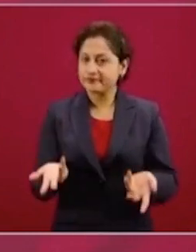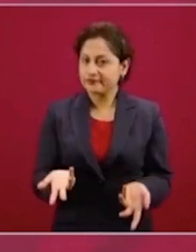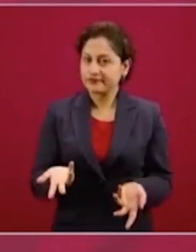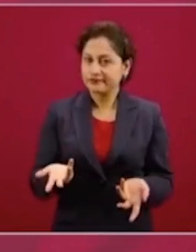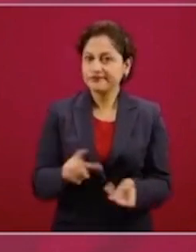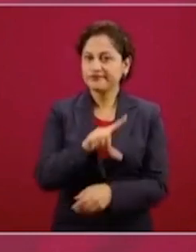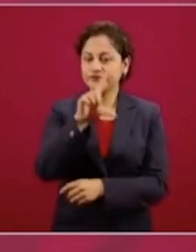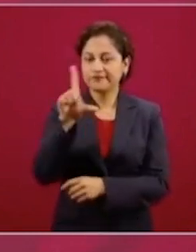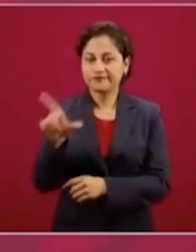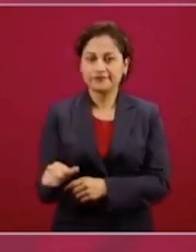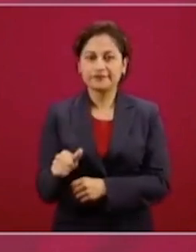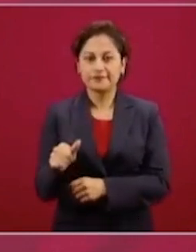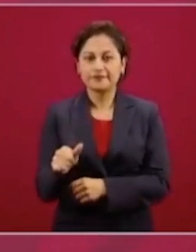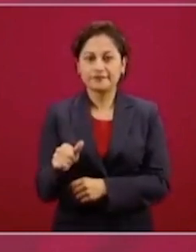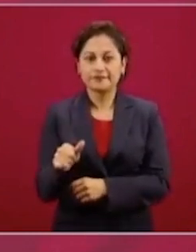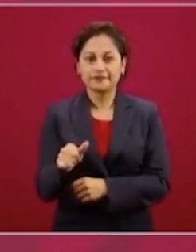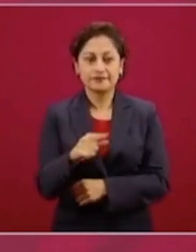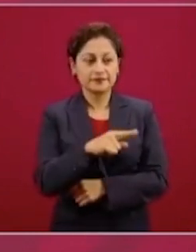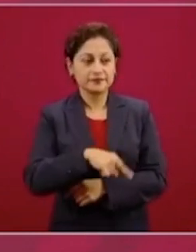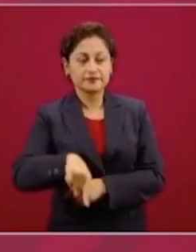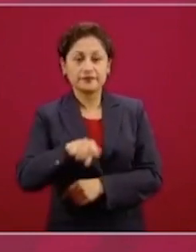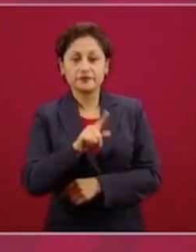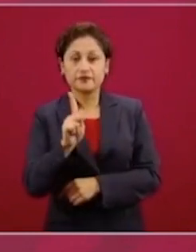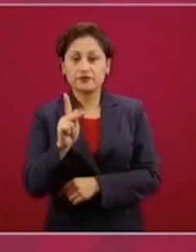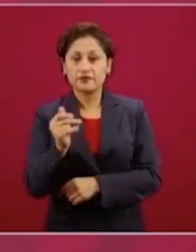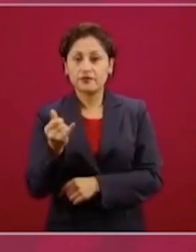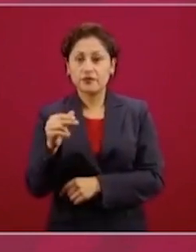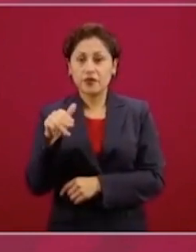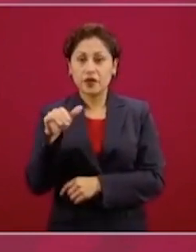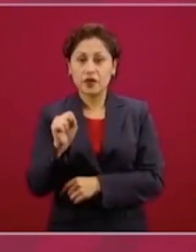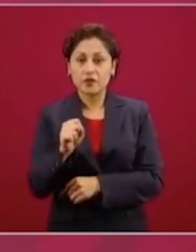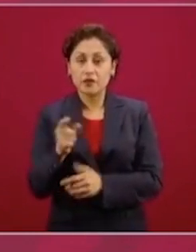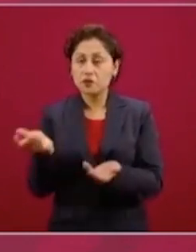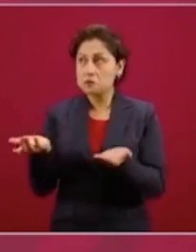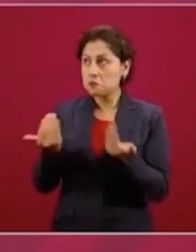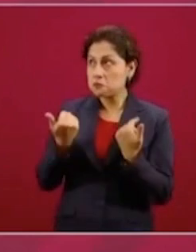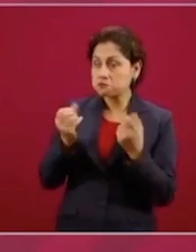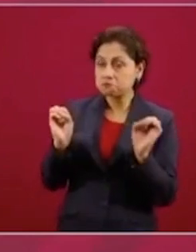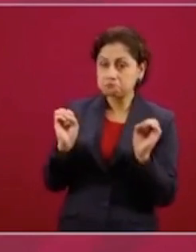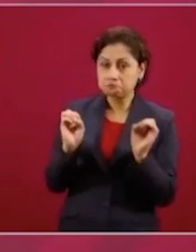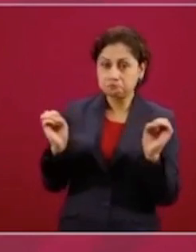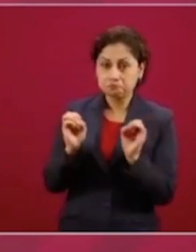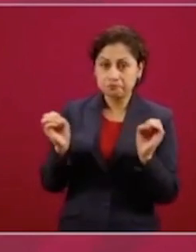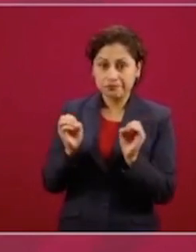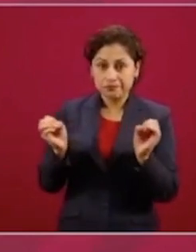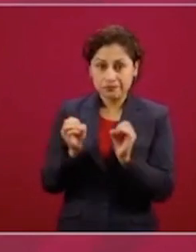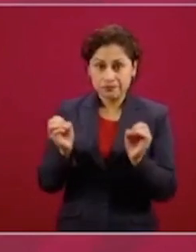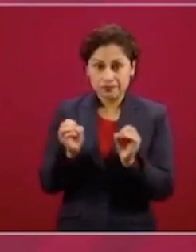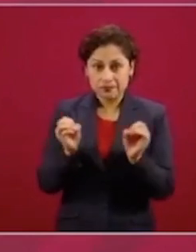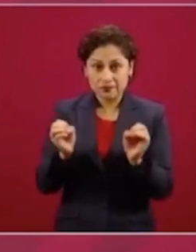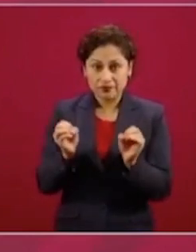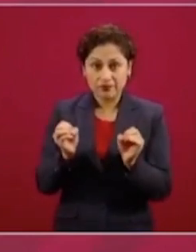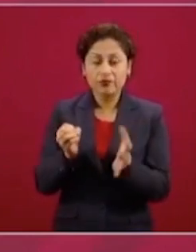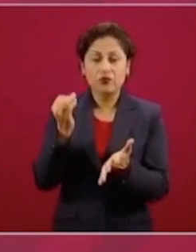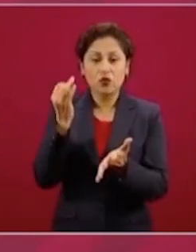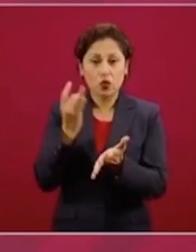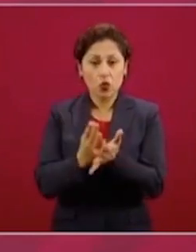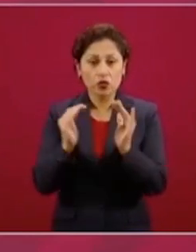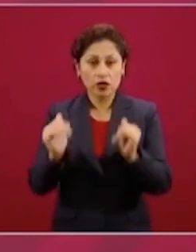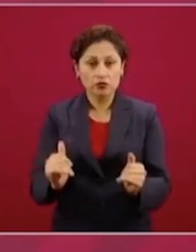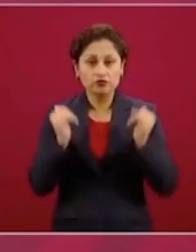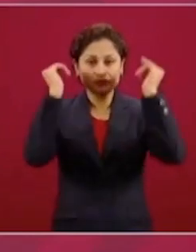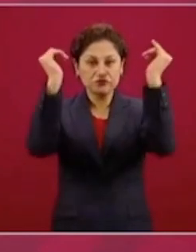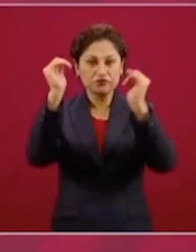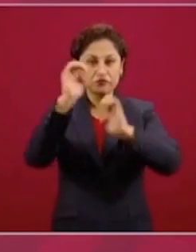a las pymes no les llegaba nada y sólo eran los muy